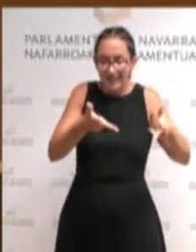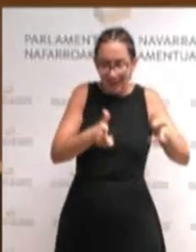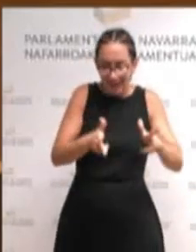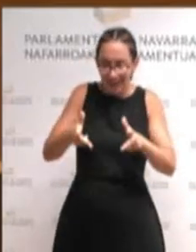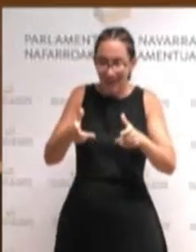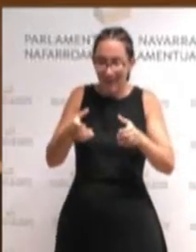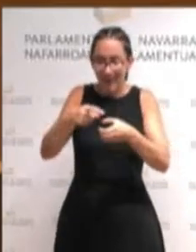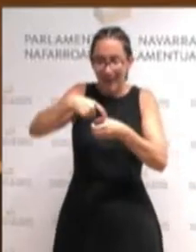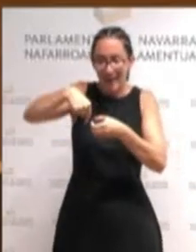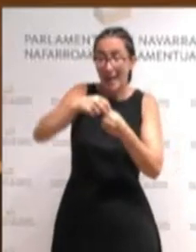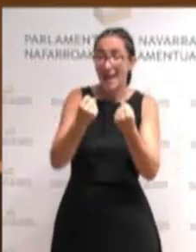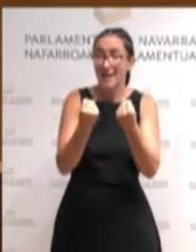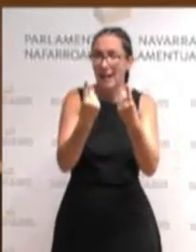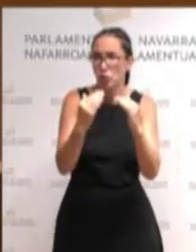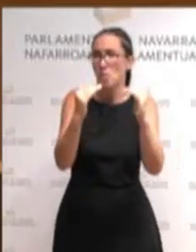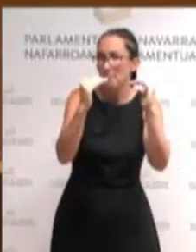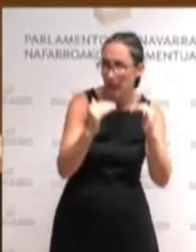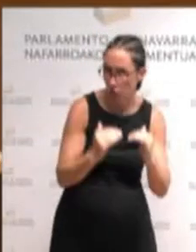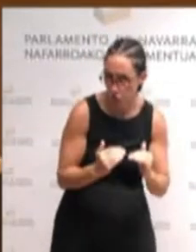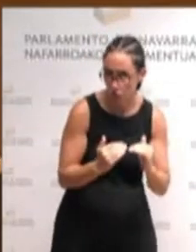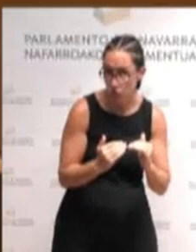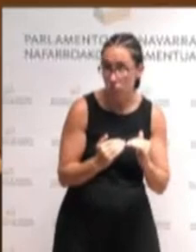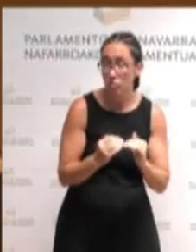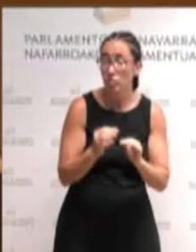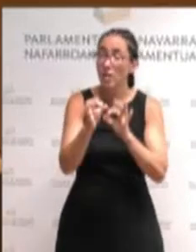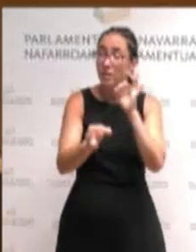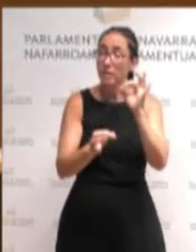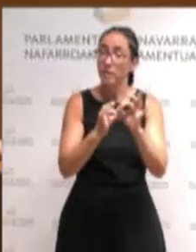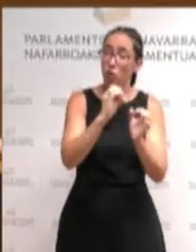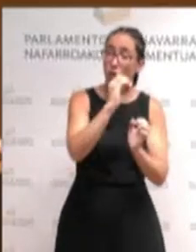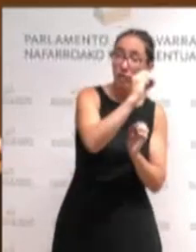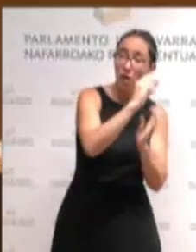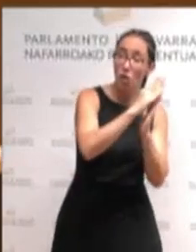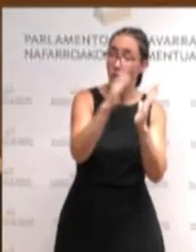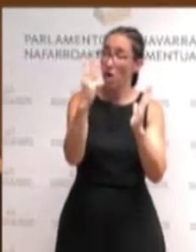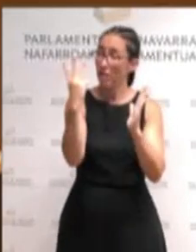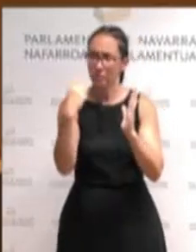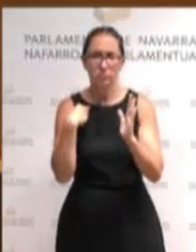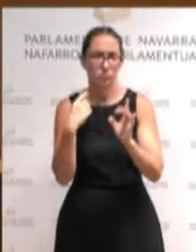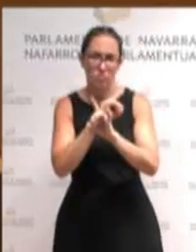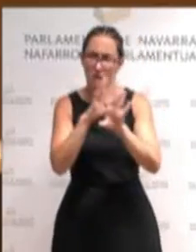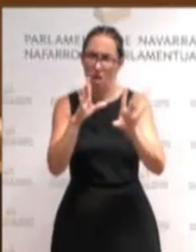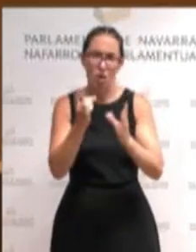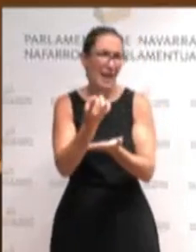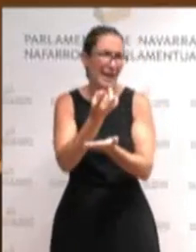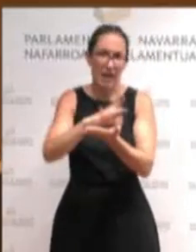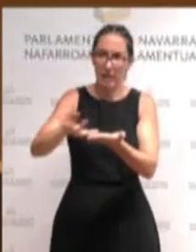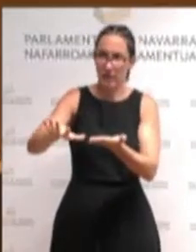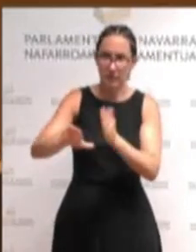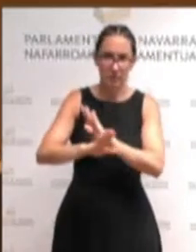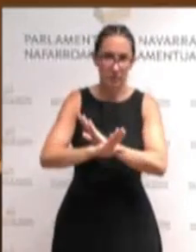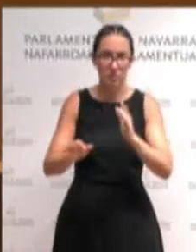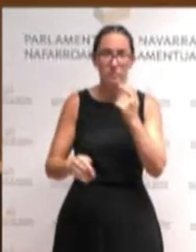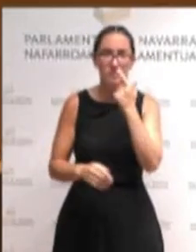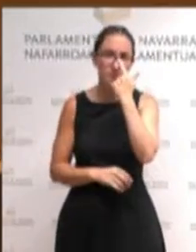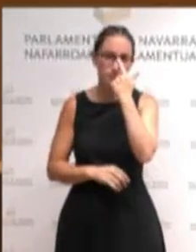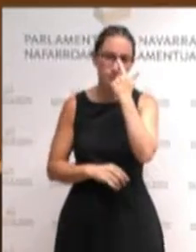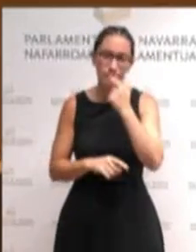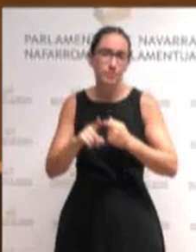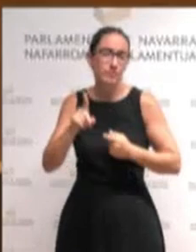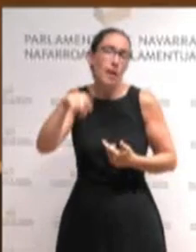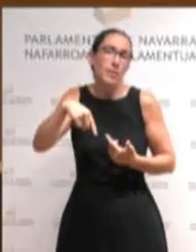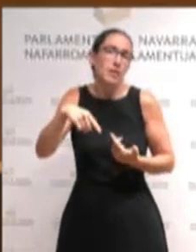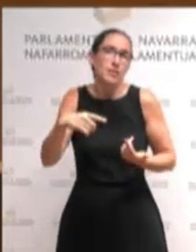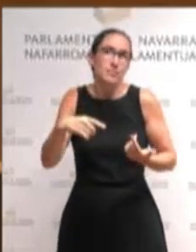y que el ciclo 03 sea definitivamente gratuito esta próxima legislatura y en el top de las preocupaciones